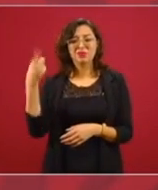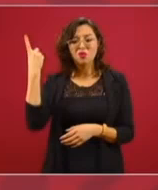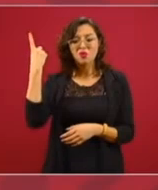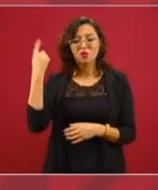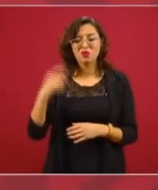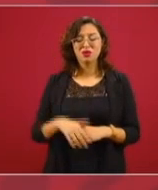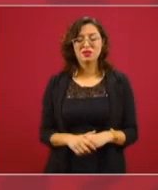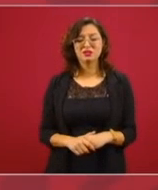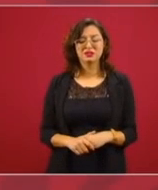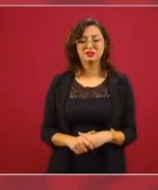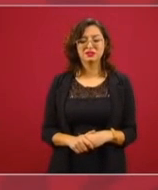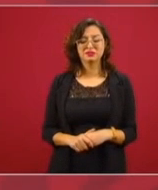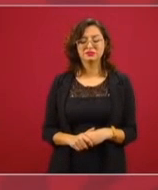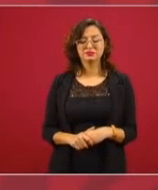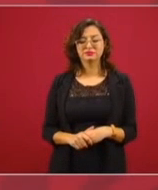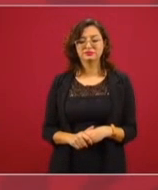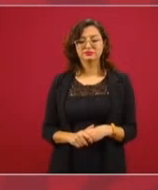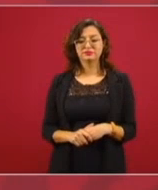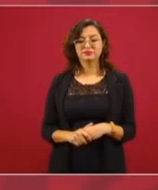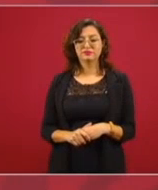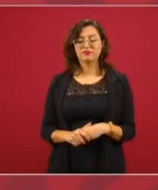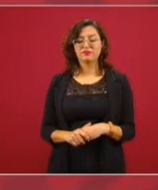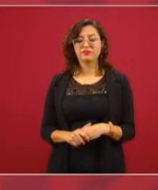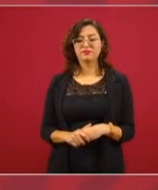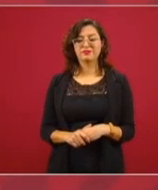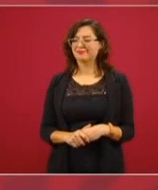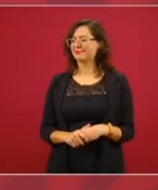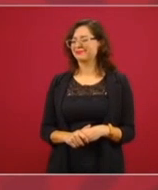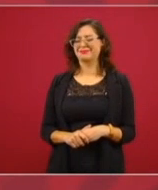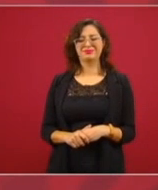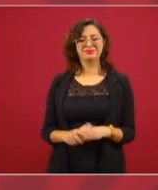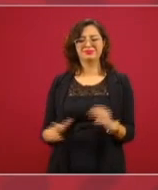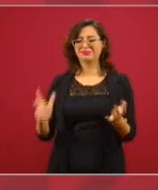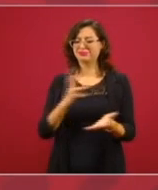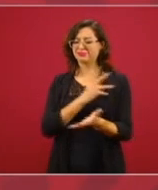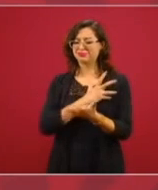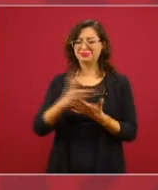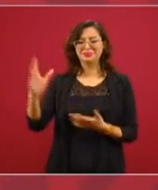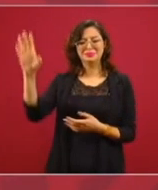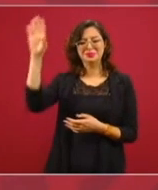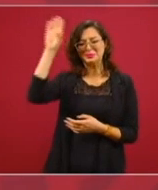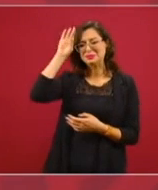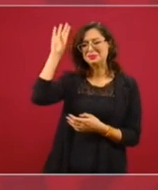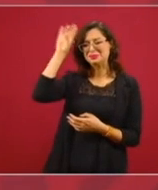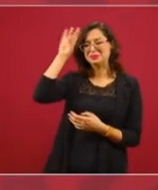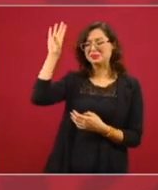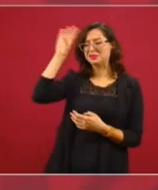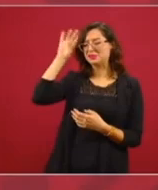una extravagancia insultante